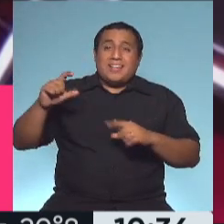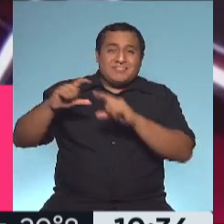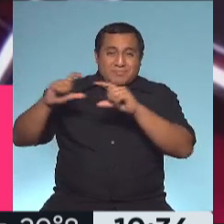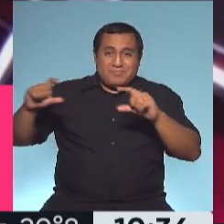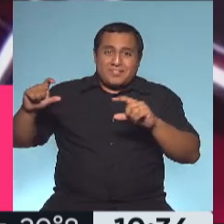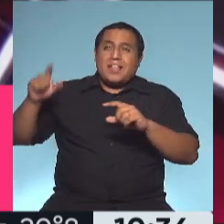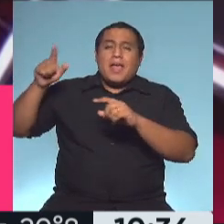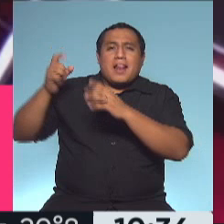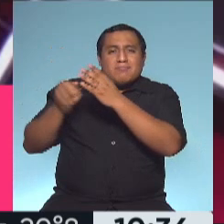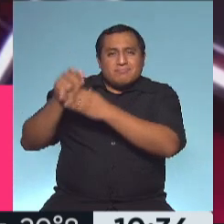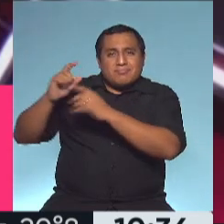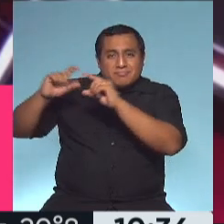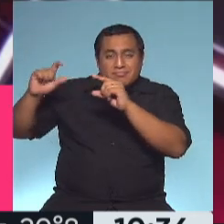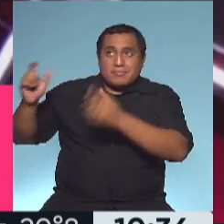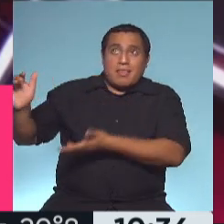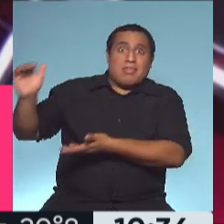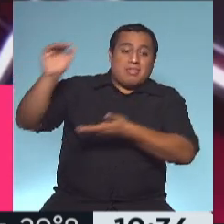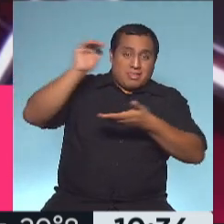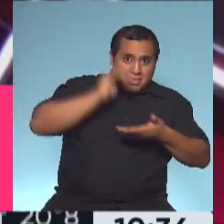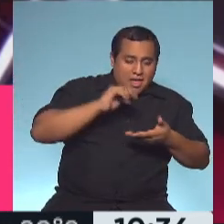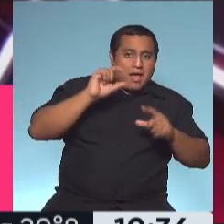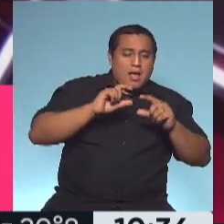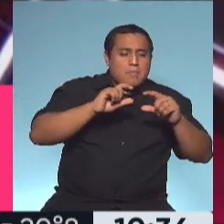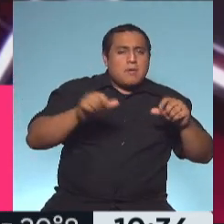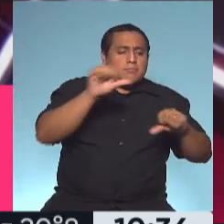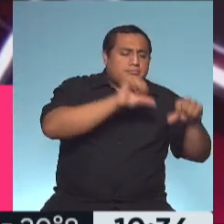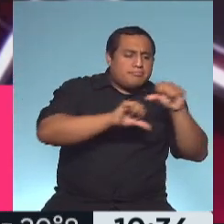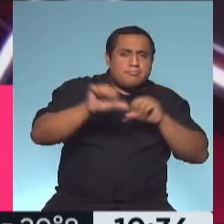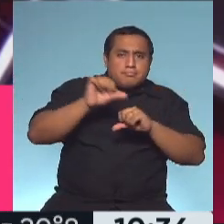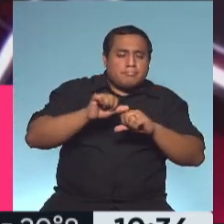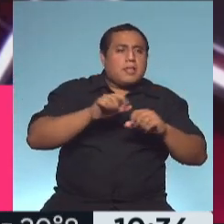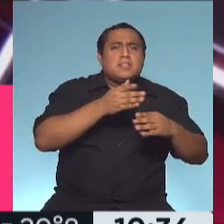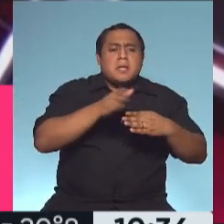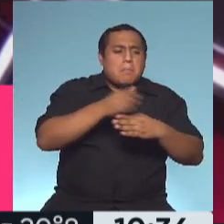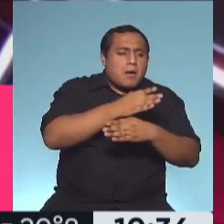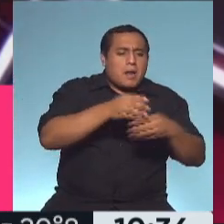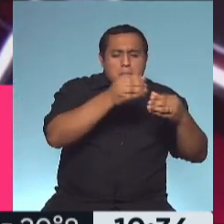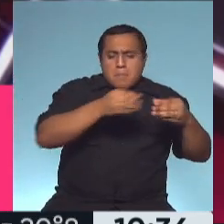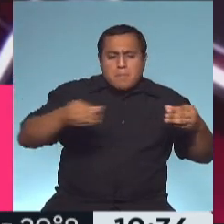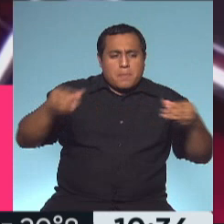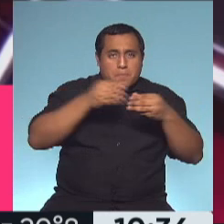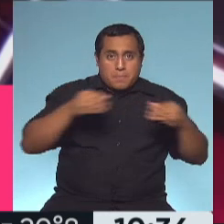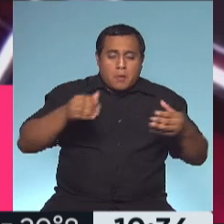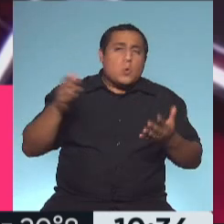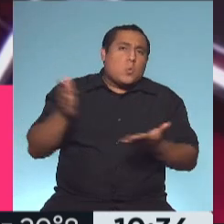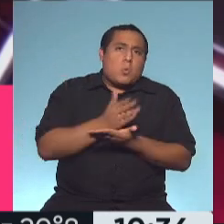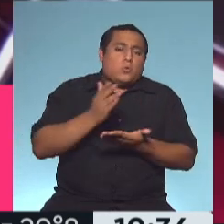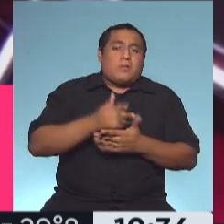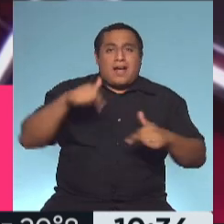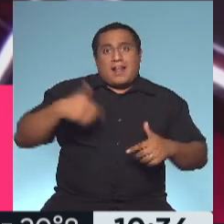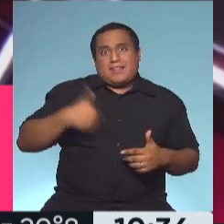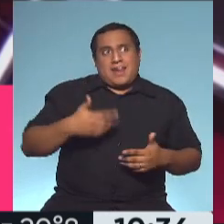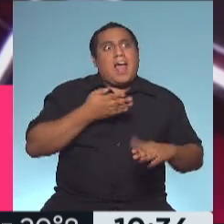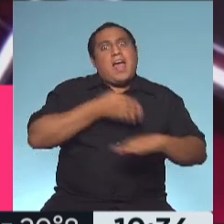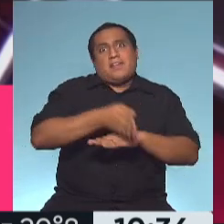Argentina y se podría directamente utilizar las dosis preparadas en la Argentina, lo cual, por supuesto,